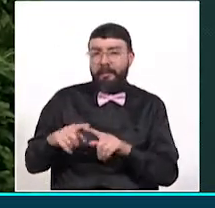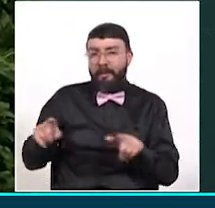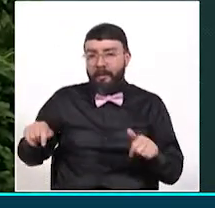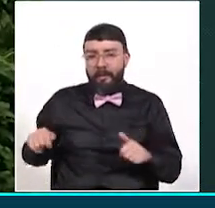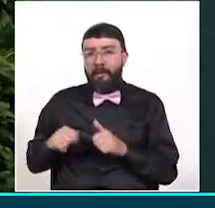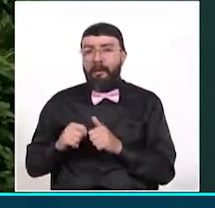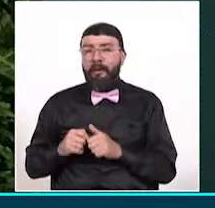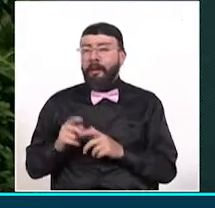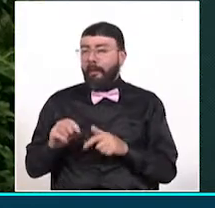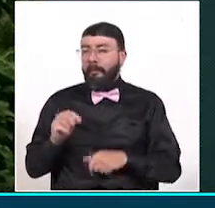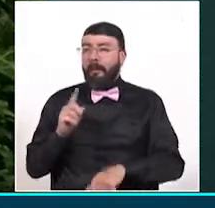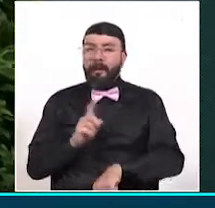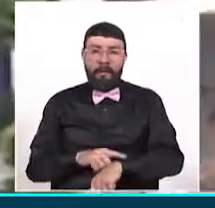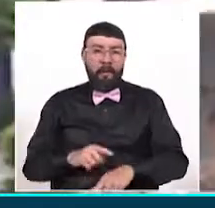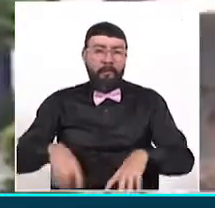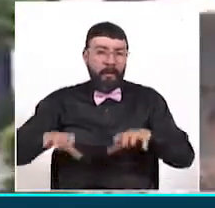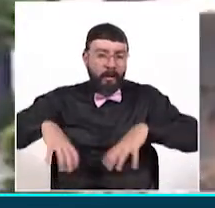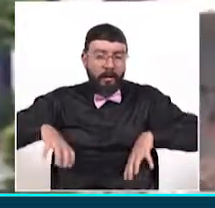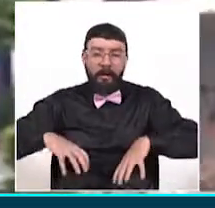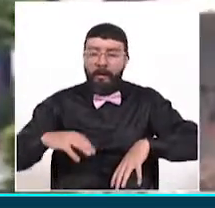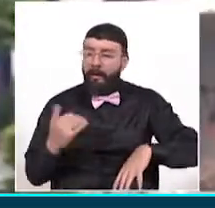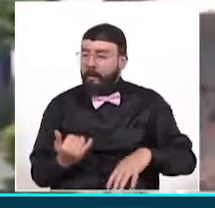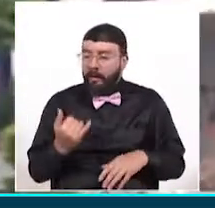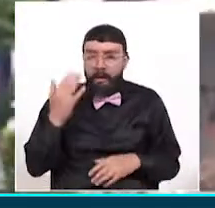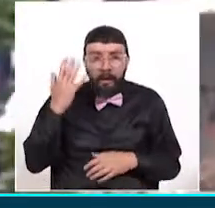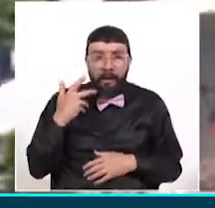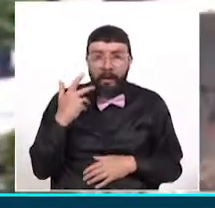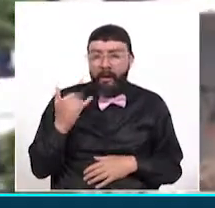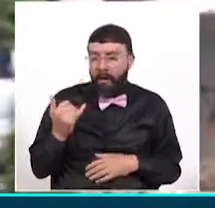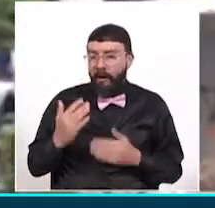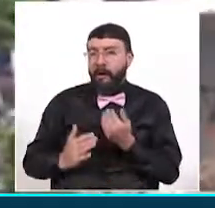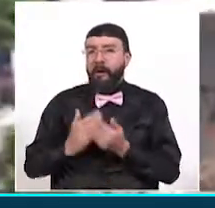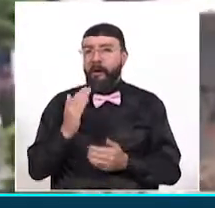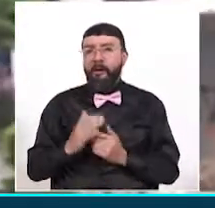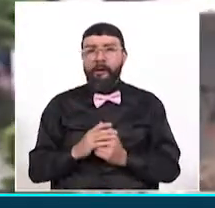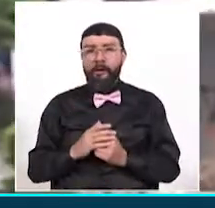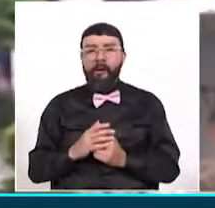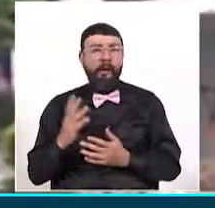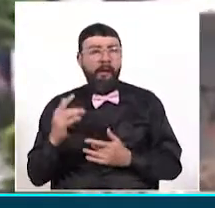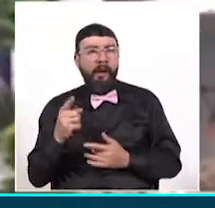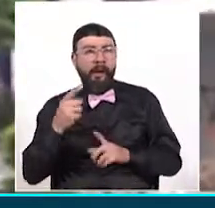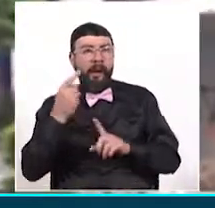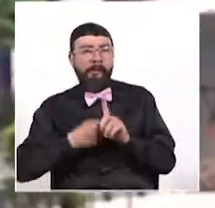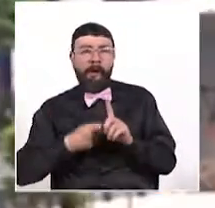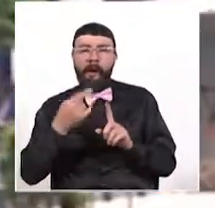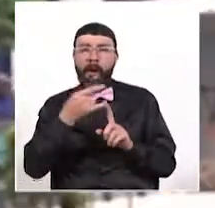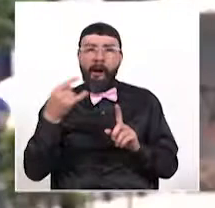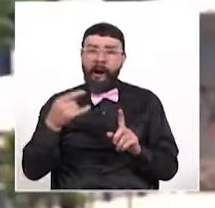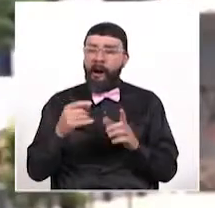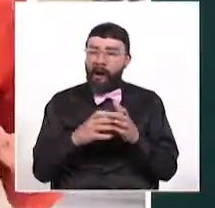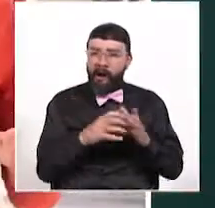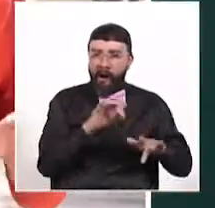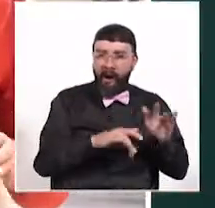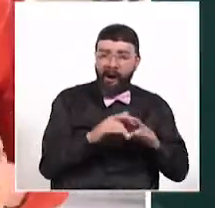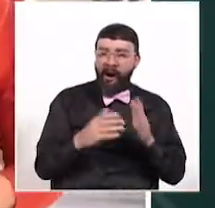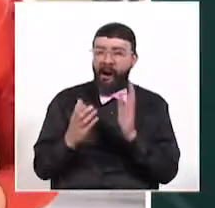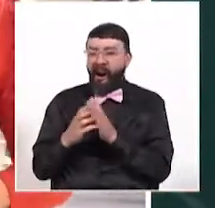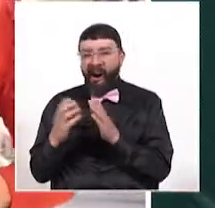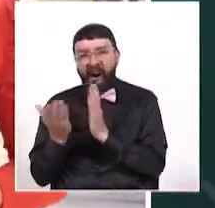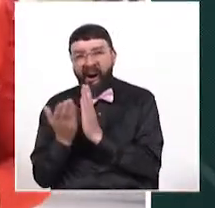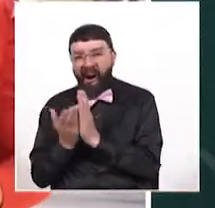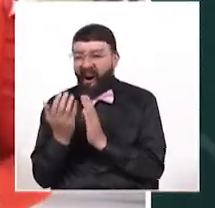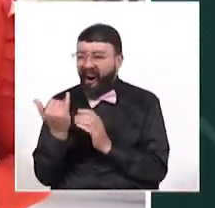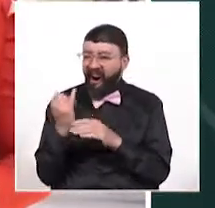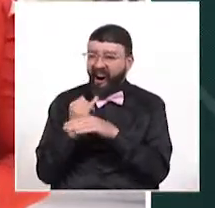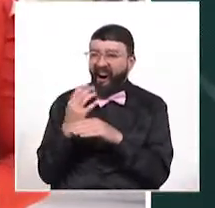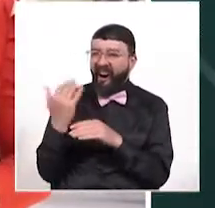para nuestras actividades y tareas diarias. Por ahora se espera que para el mes de marzo las diferentes secretarías e instituciones puedan a través de un comité